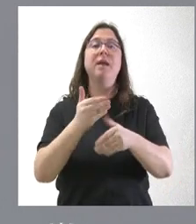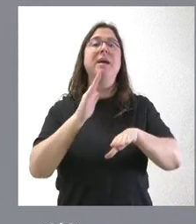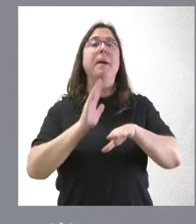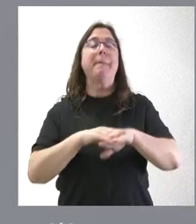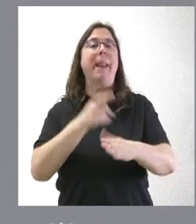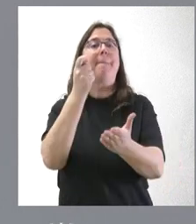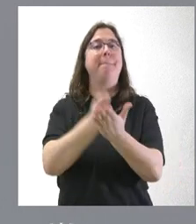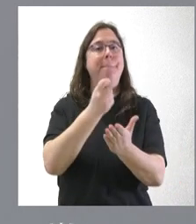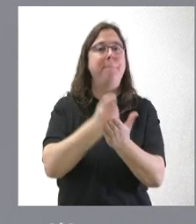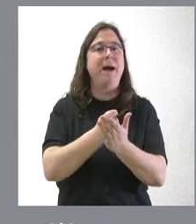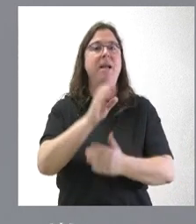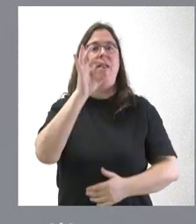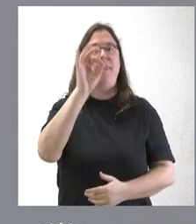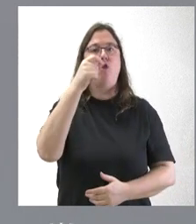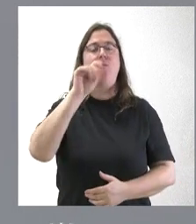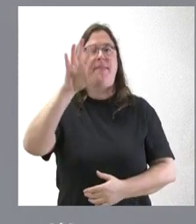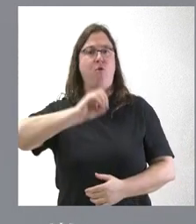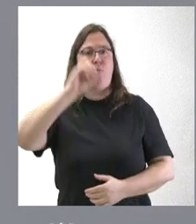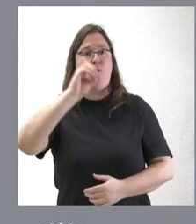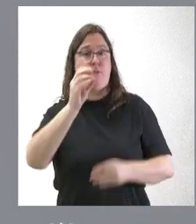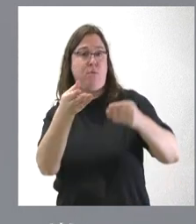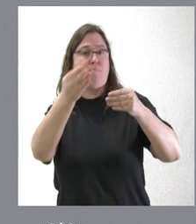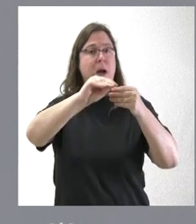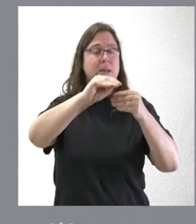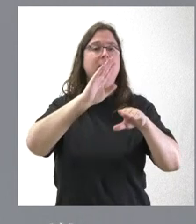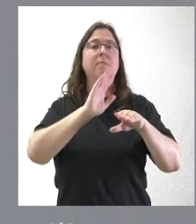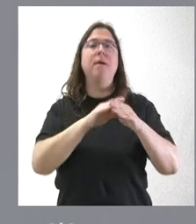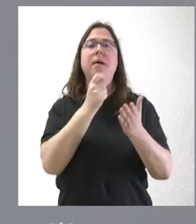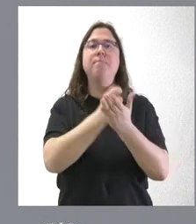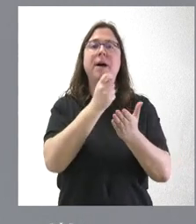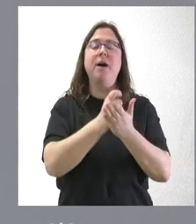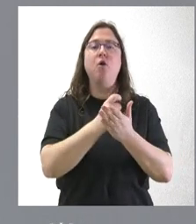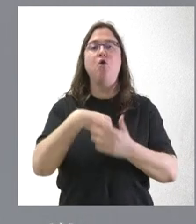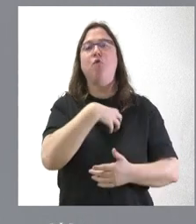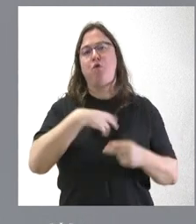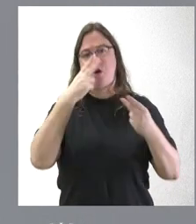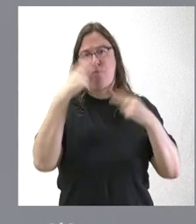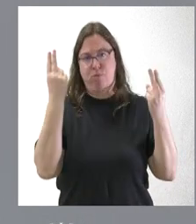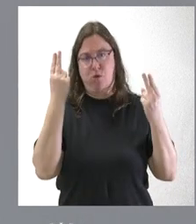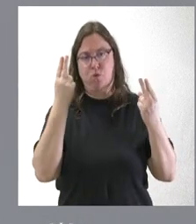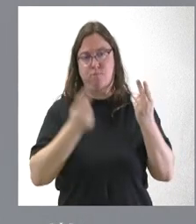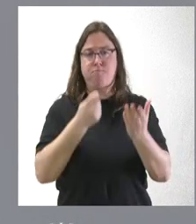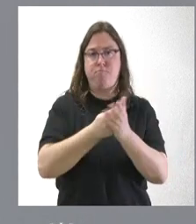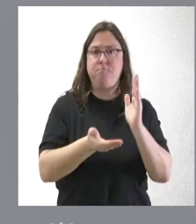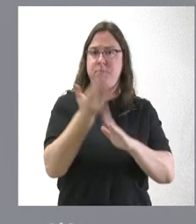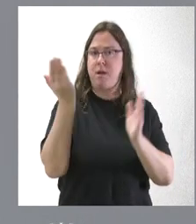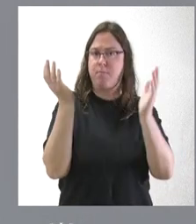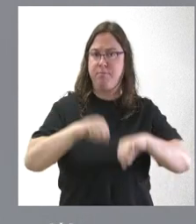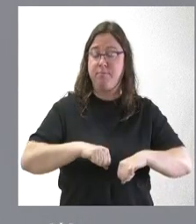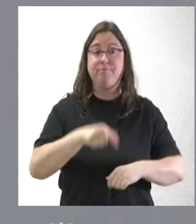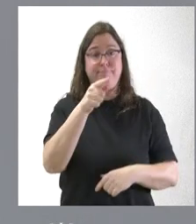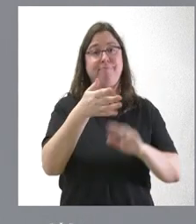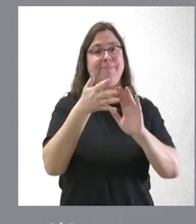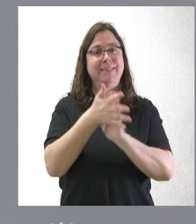pago del 0,5% adicional en las retribuciones de los empleados públicos. De esta forma,